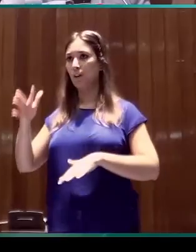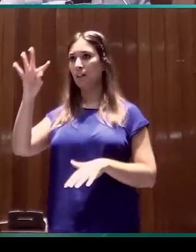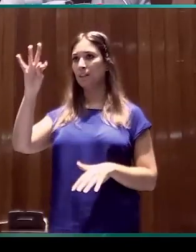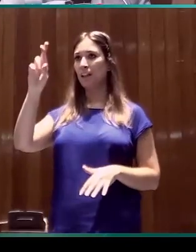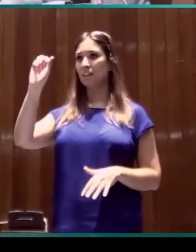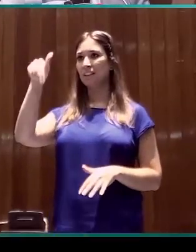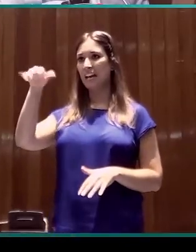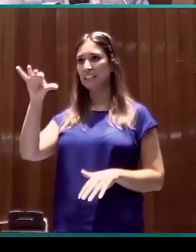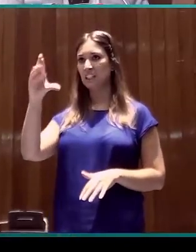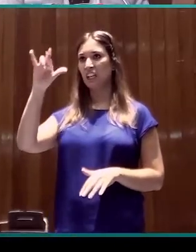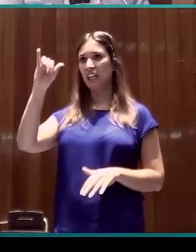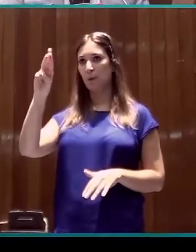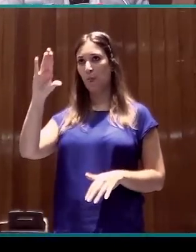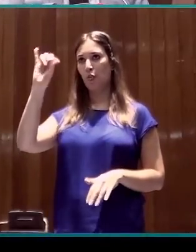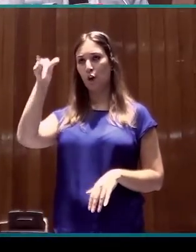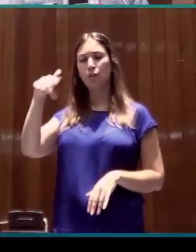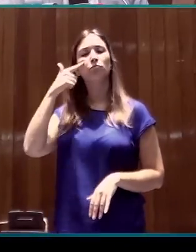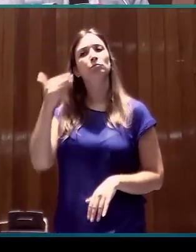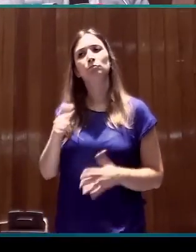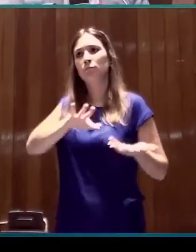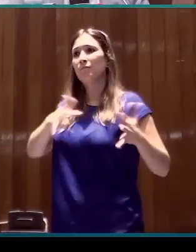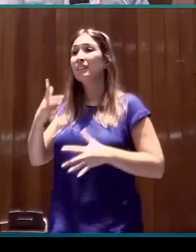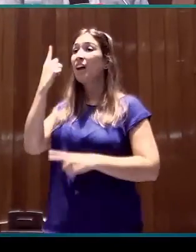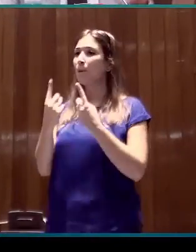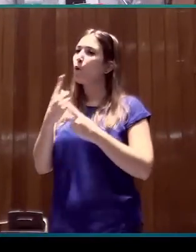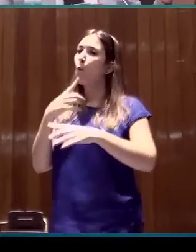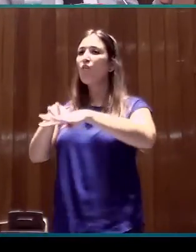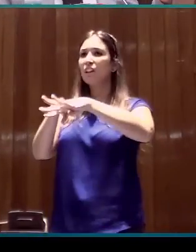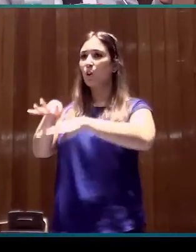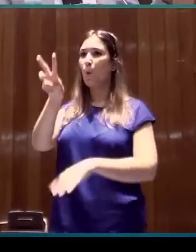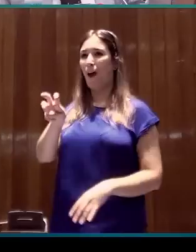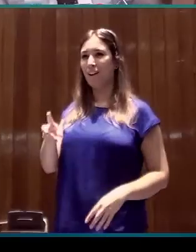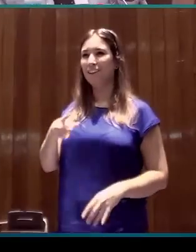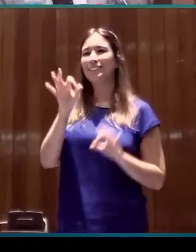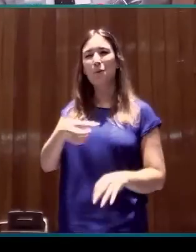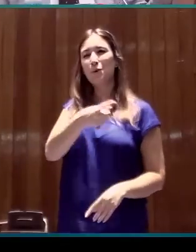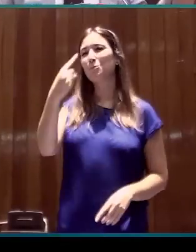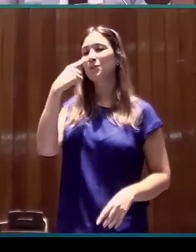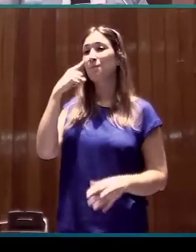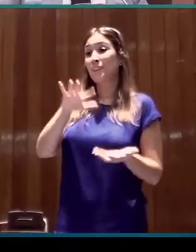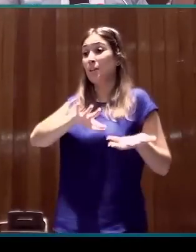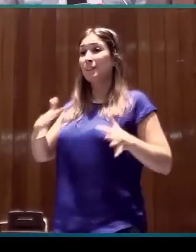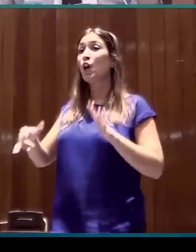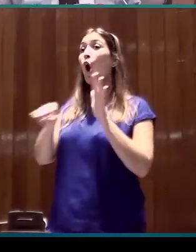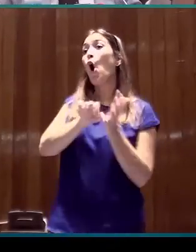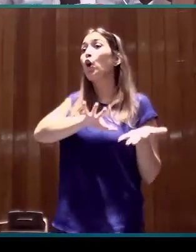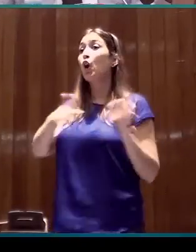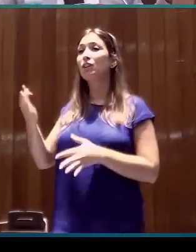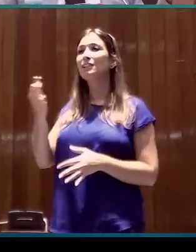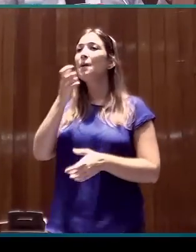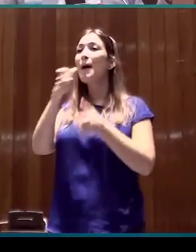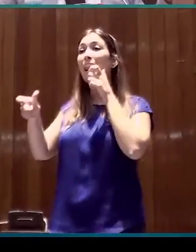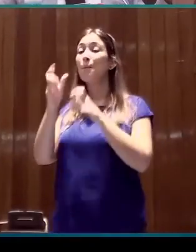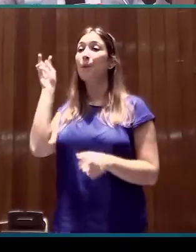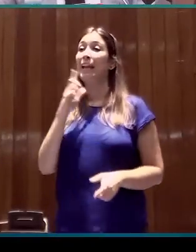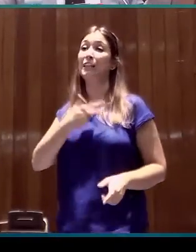muy importante para el análisis, pero muchas veces son también un filtro. Si se han fijado, las transcripciones en glosado incluyen palabras del